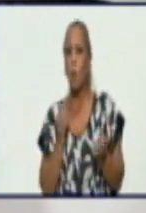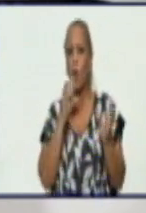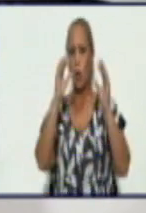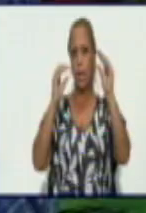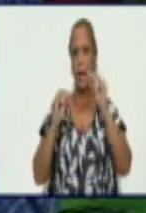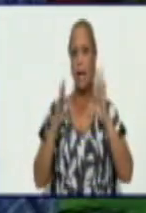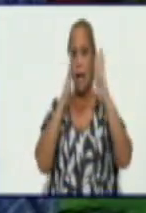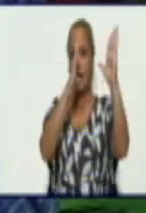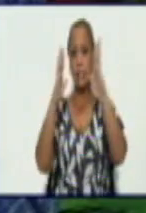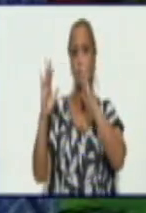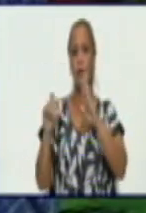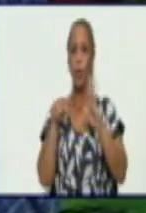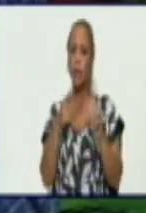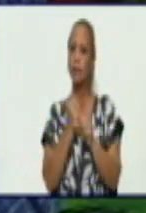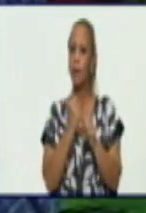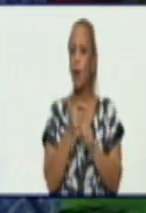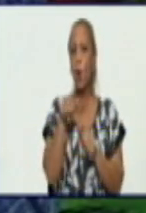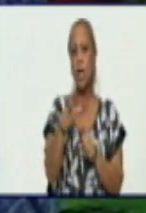ese municipio. Vamos allá.